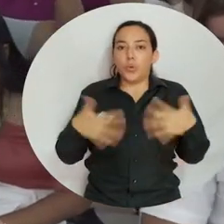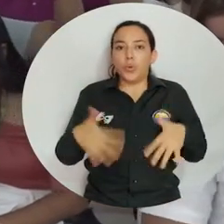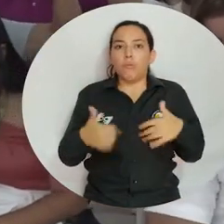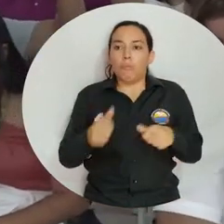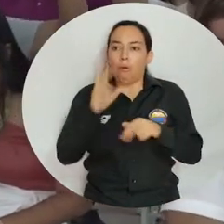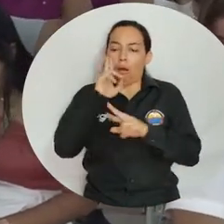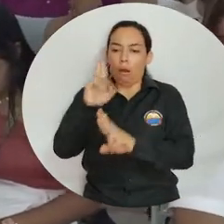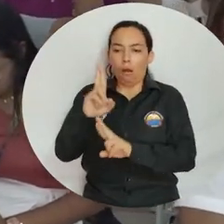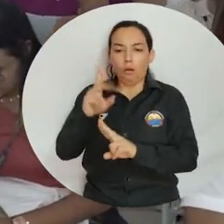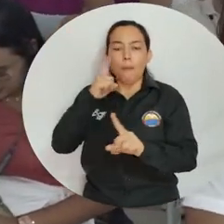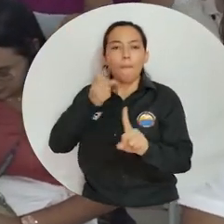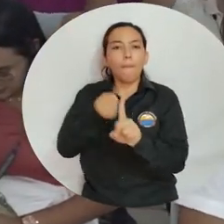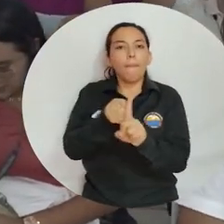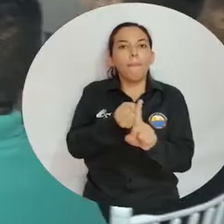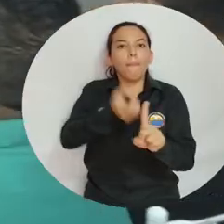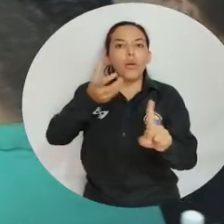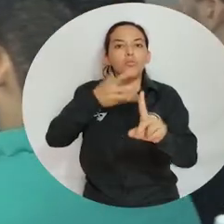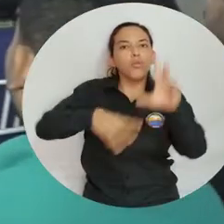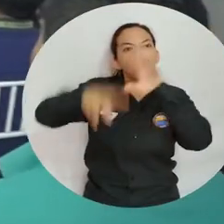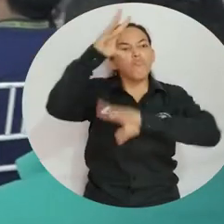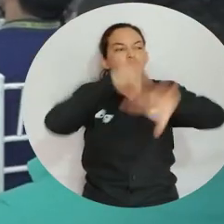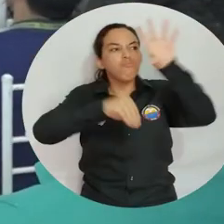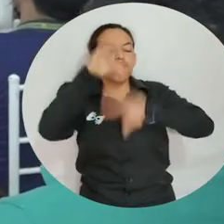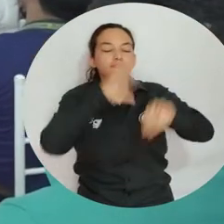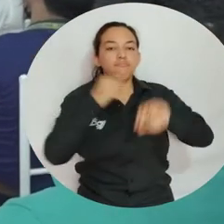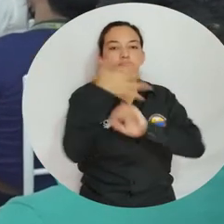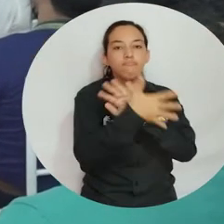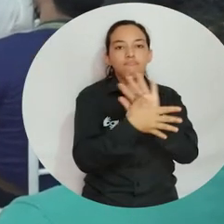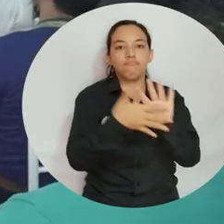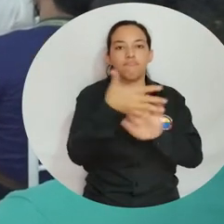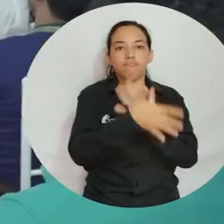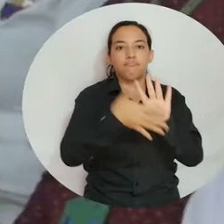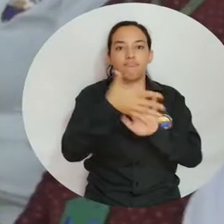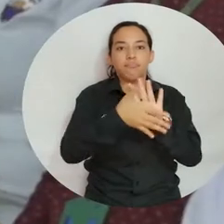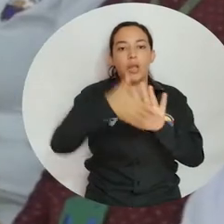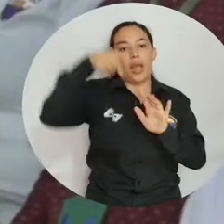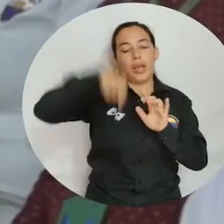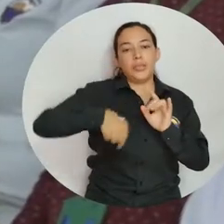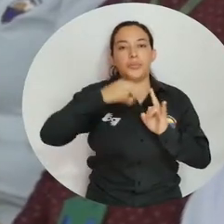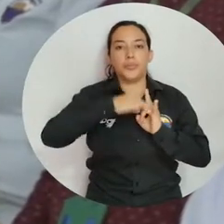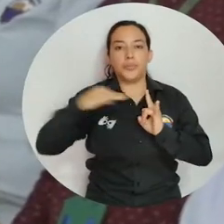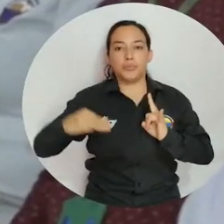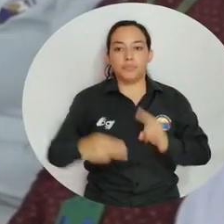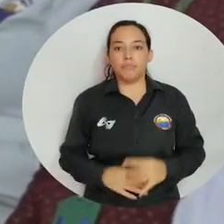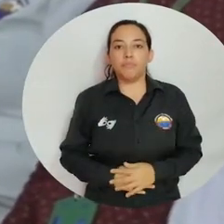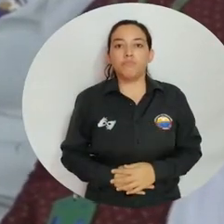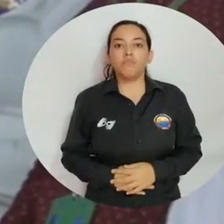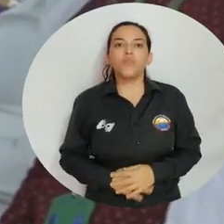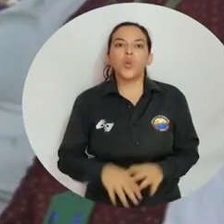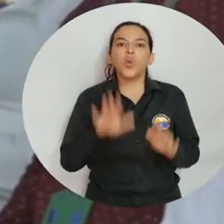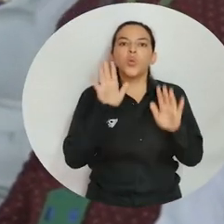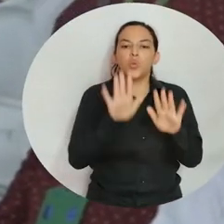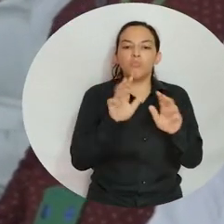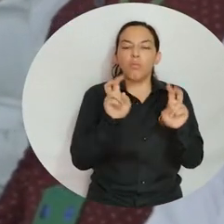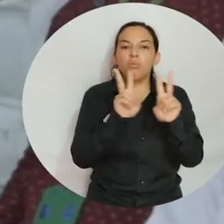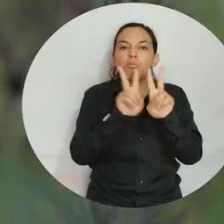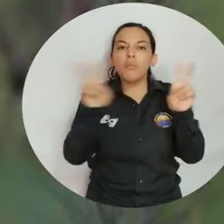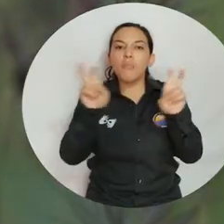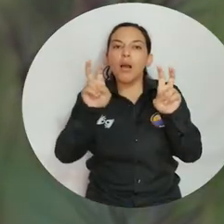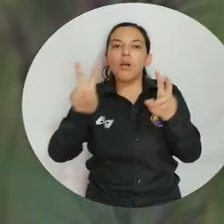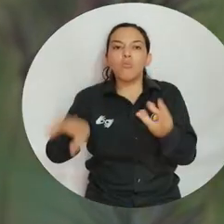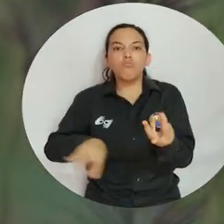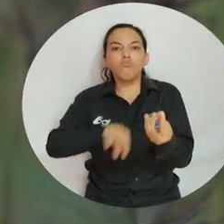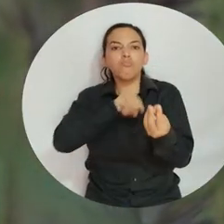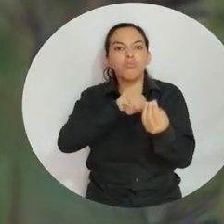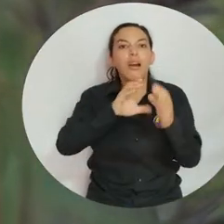también, ¿no?, el reconocer el impacto que tiene el aprendizaje de la lengua de señas en nuestra institución. Desde la Cátedra de Educación